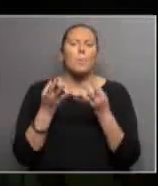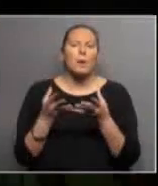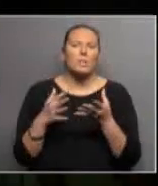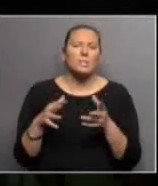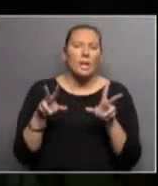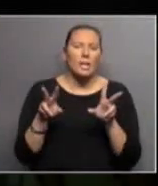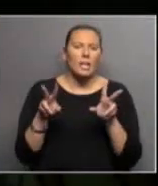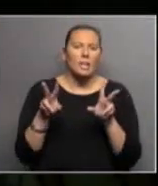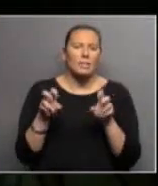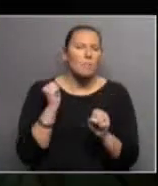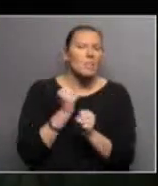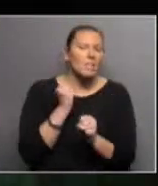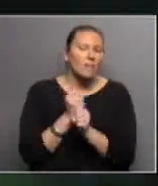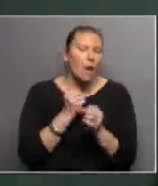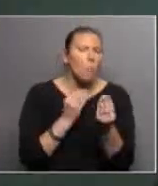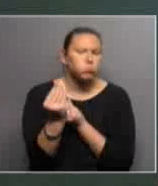el tema de la inserción laboral?